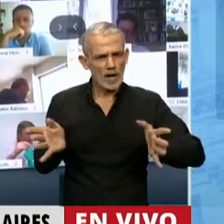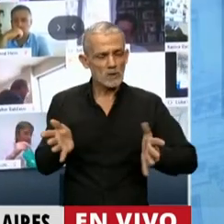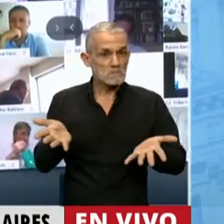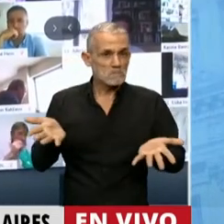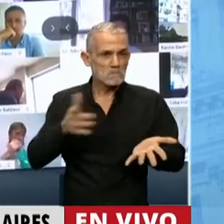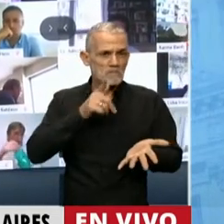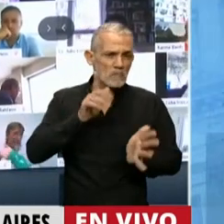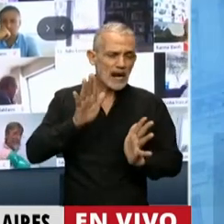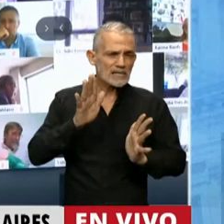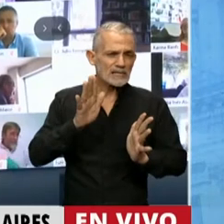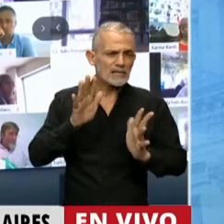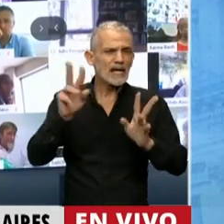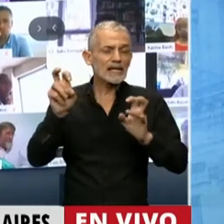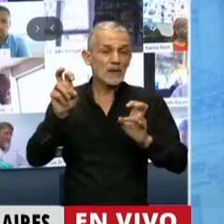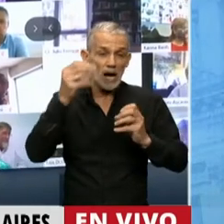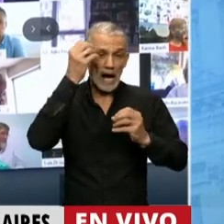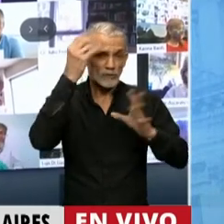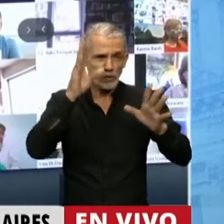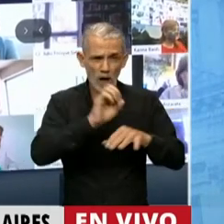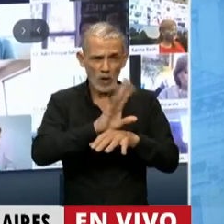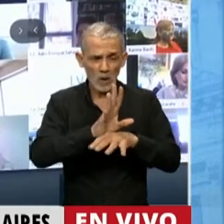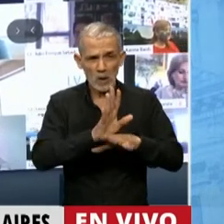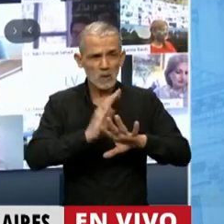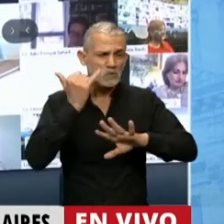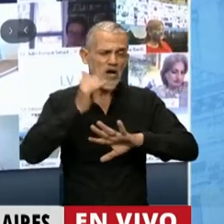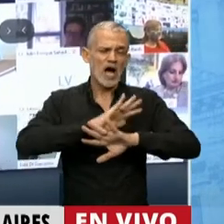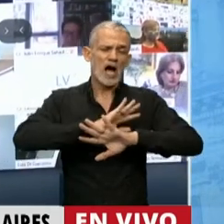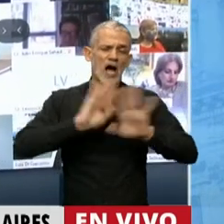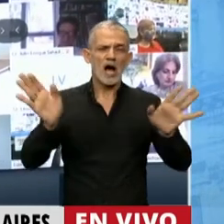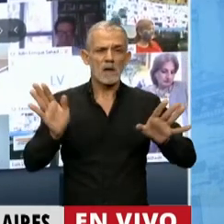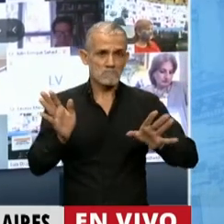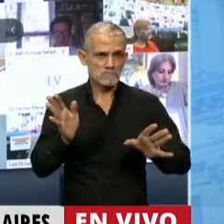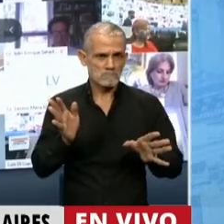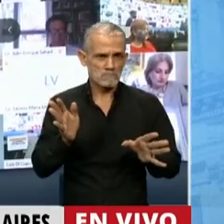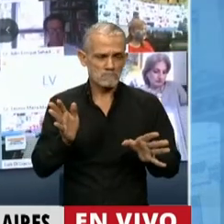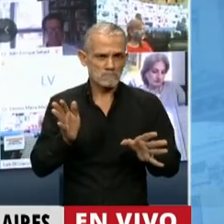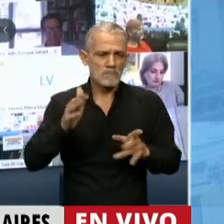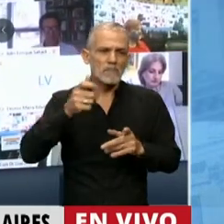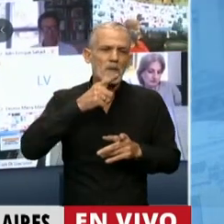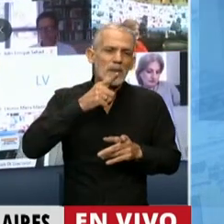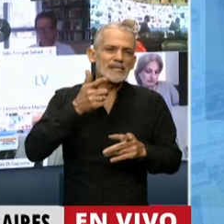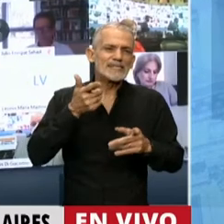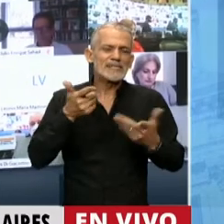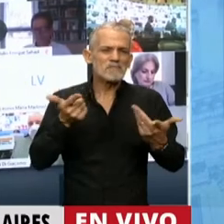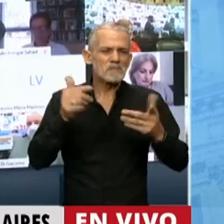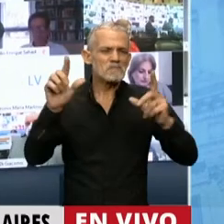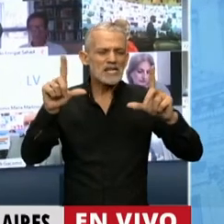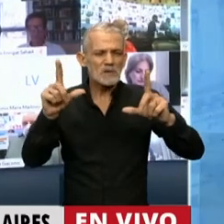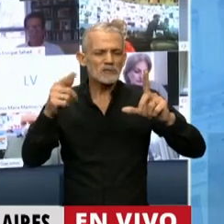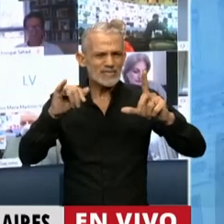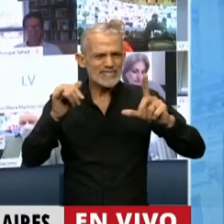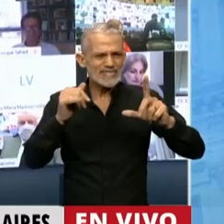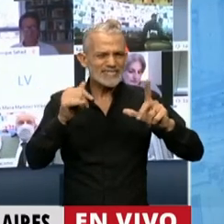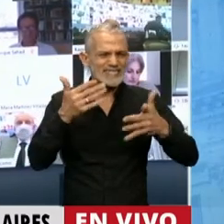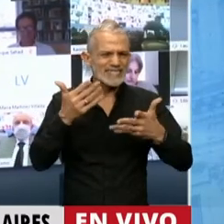parece que mucha gente de pronto se ha olvidado, tema del que ya casi, si bien se menciona en algunos medios, no se